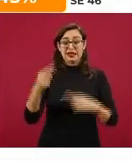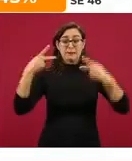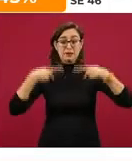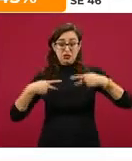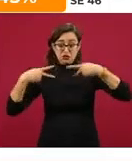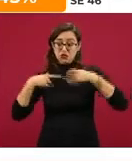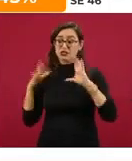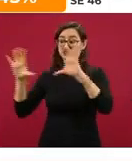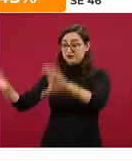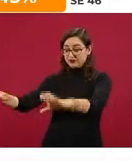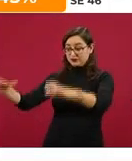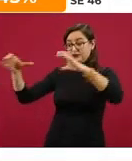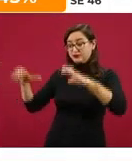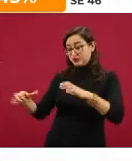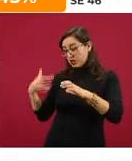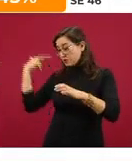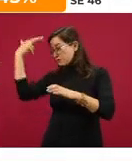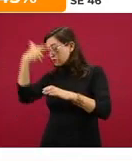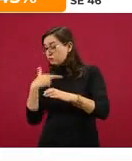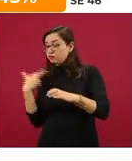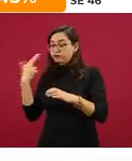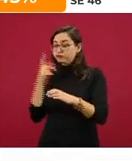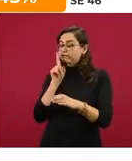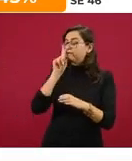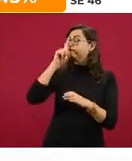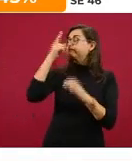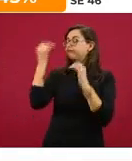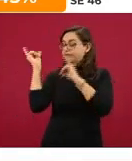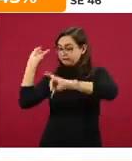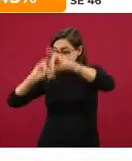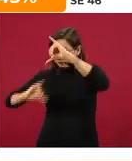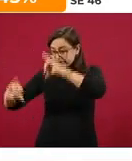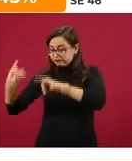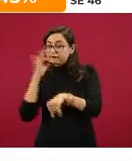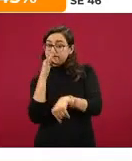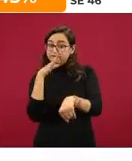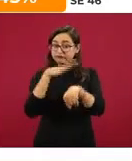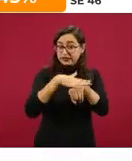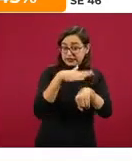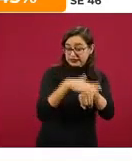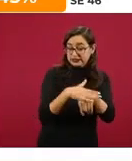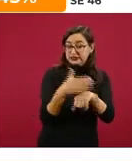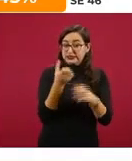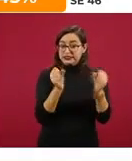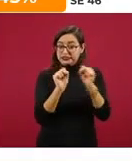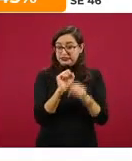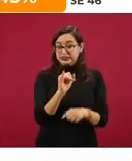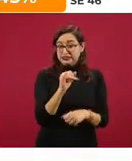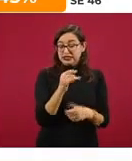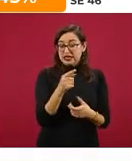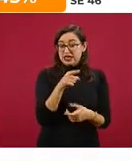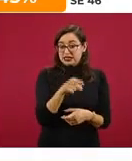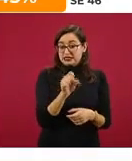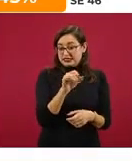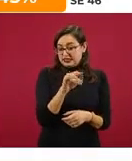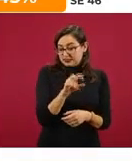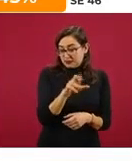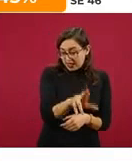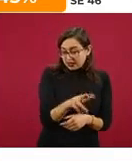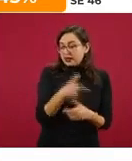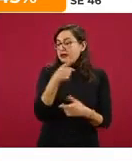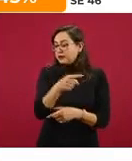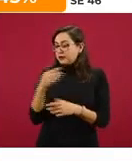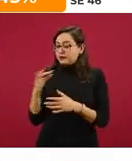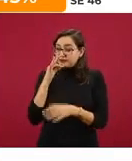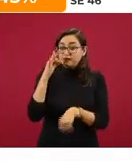estudiadas, notificadas al Sistema Nacional de Vigilancia Epidemiológica, estudiadas al menos mediante